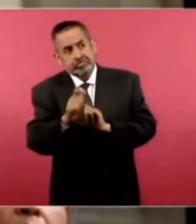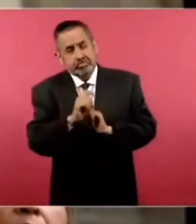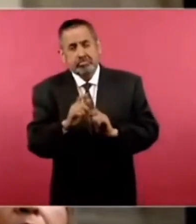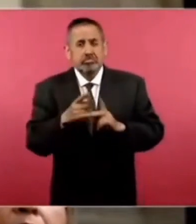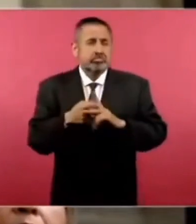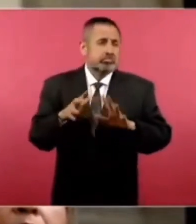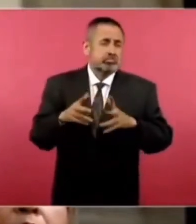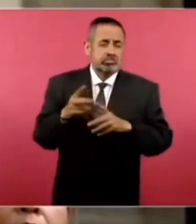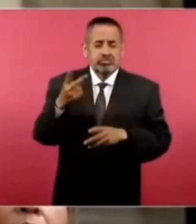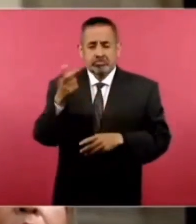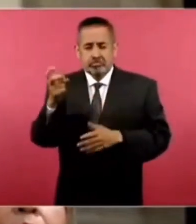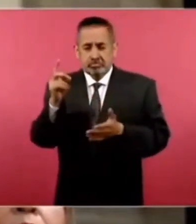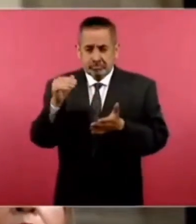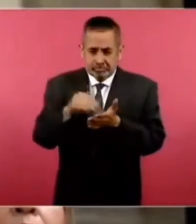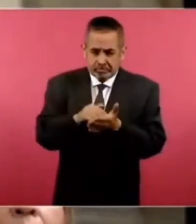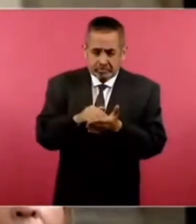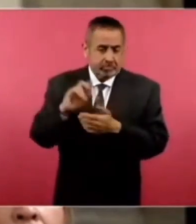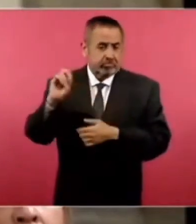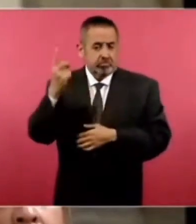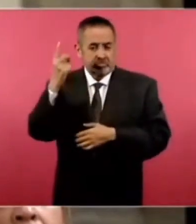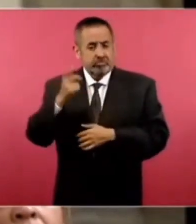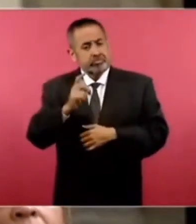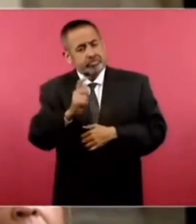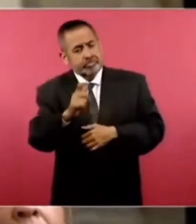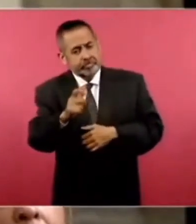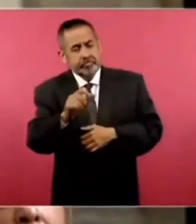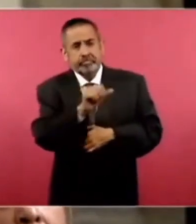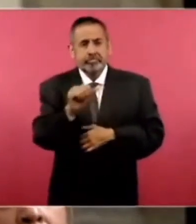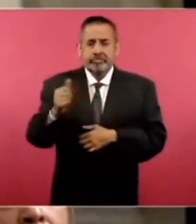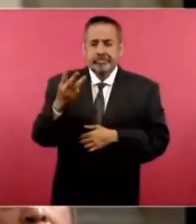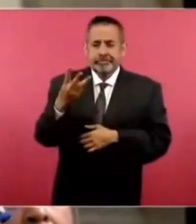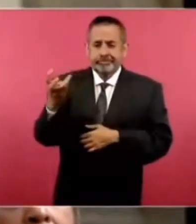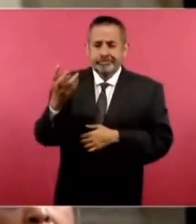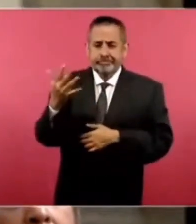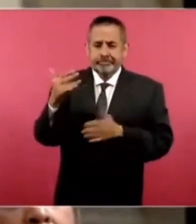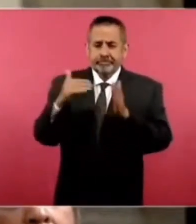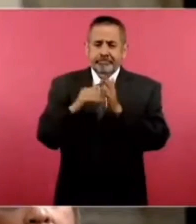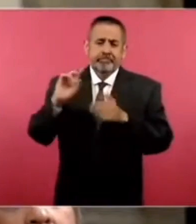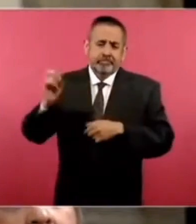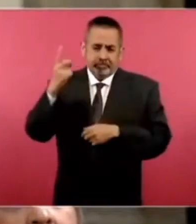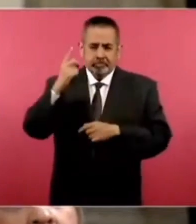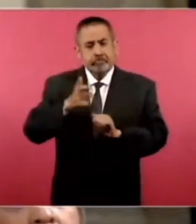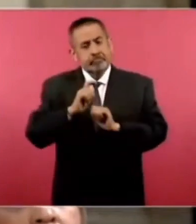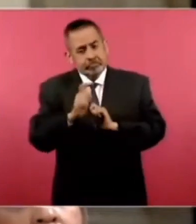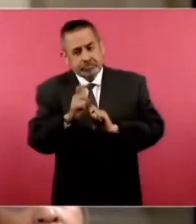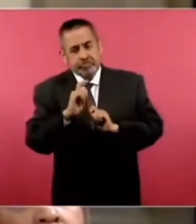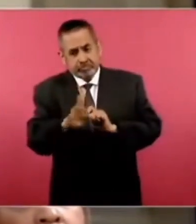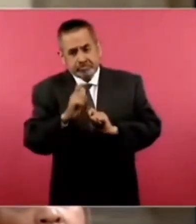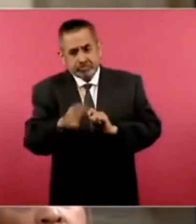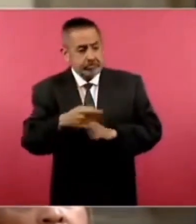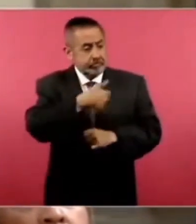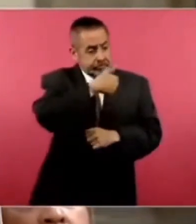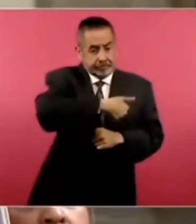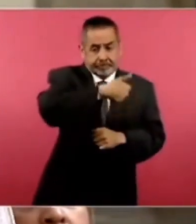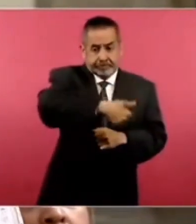entre 230 mil dólares y 350 mil dólares por cada